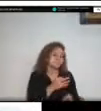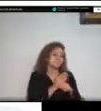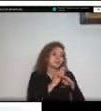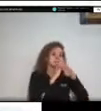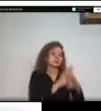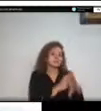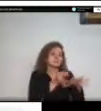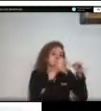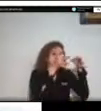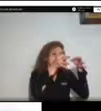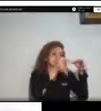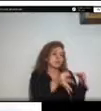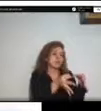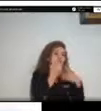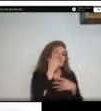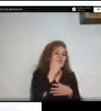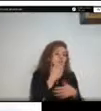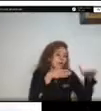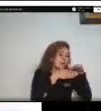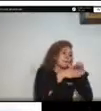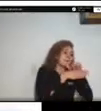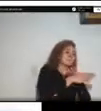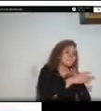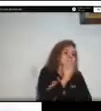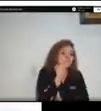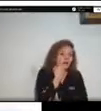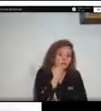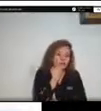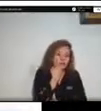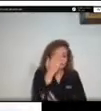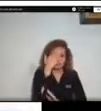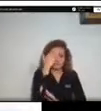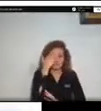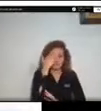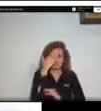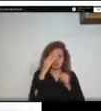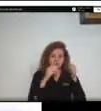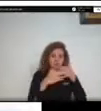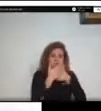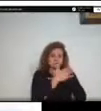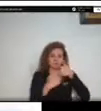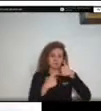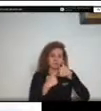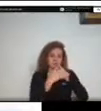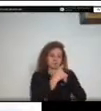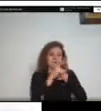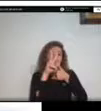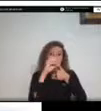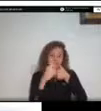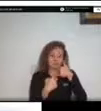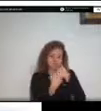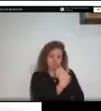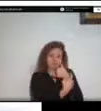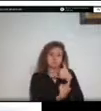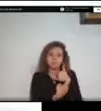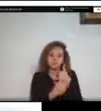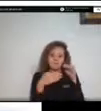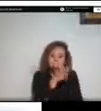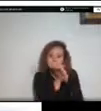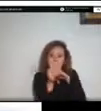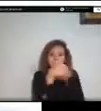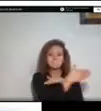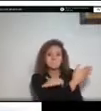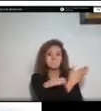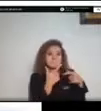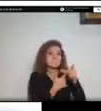acceso pues recuerden que pasamos por 20 departamentos en todo el territorio nacional y por ende nuestra geografía la